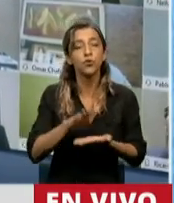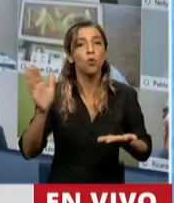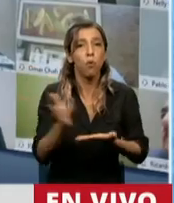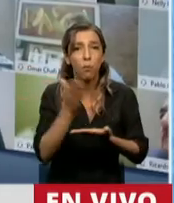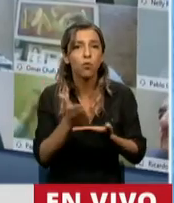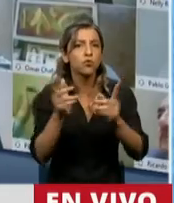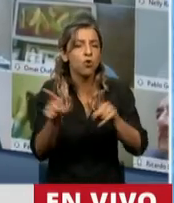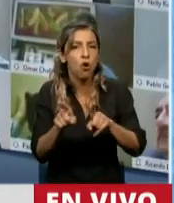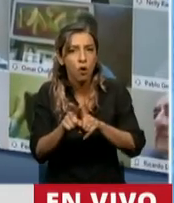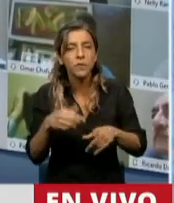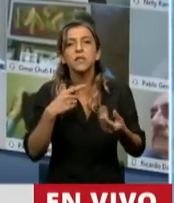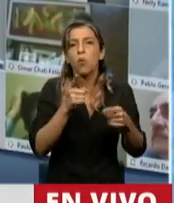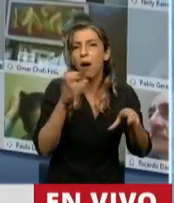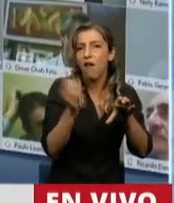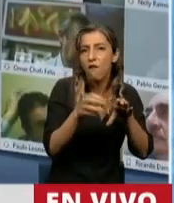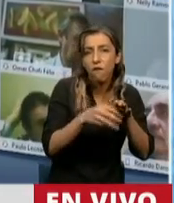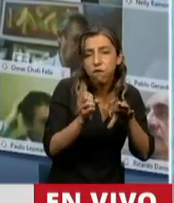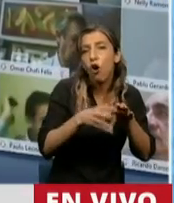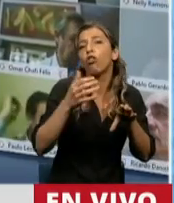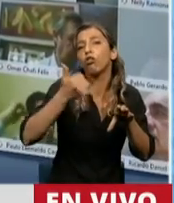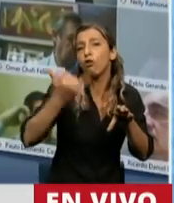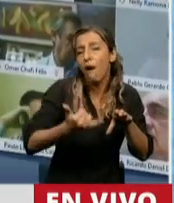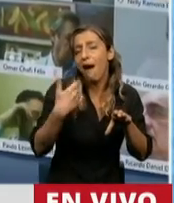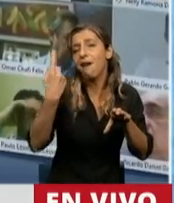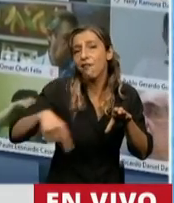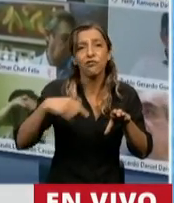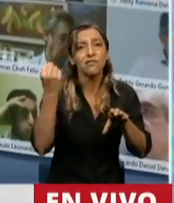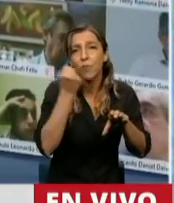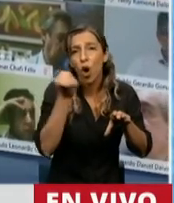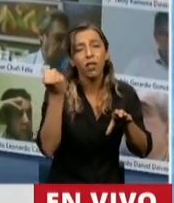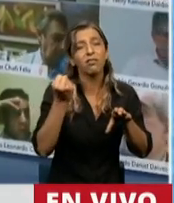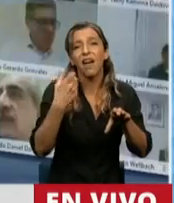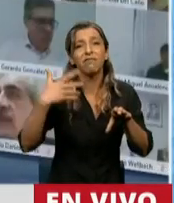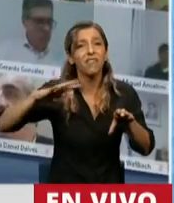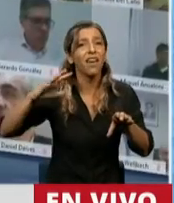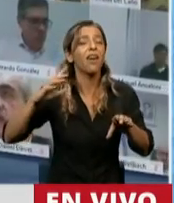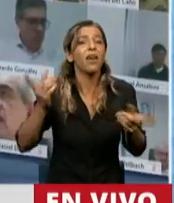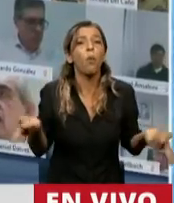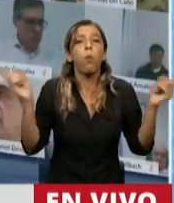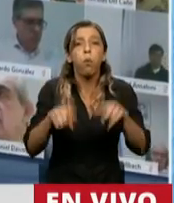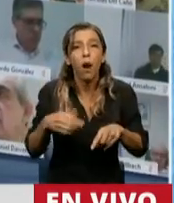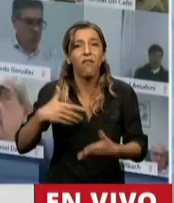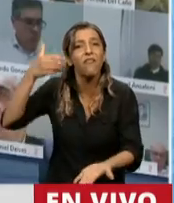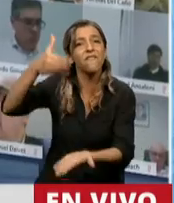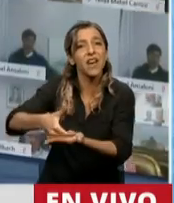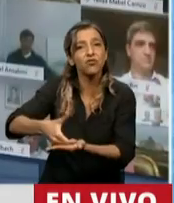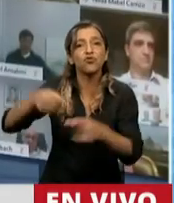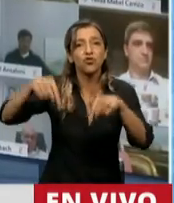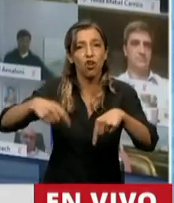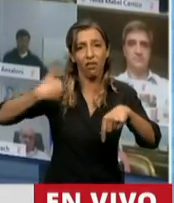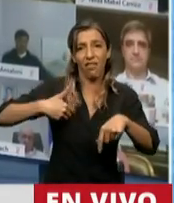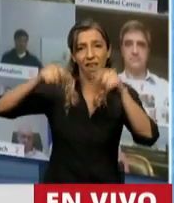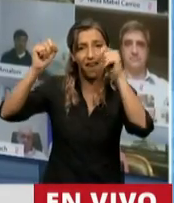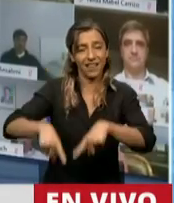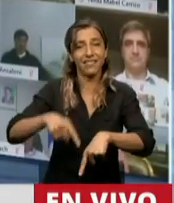Fondo de Garantía de Sustentabilidad, son muy importantes. Recuperamos de que no se puede invertir en el exterior los